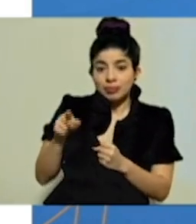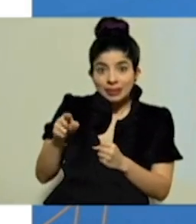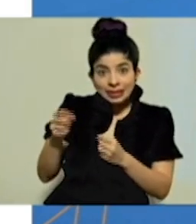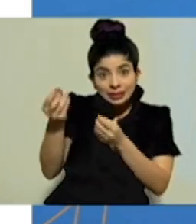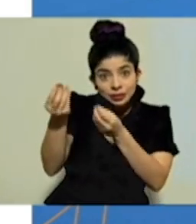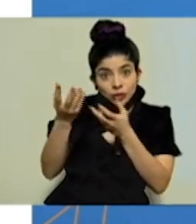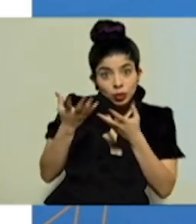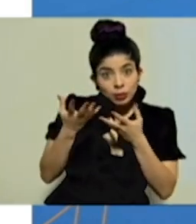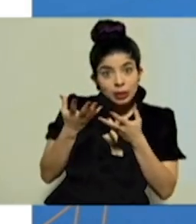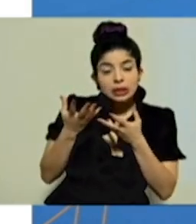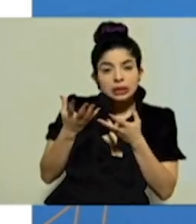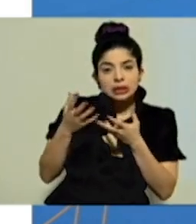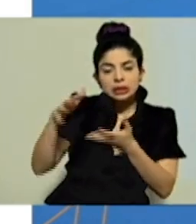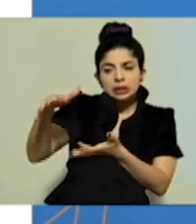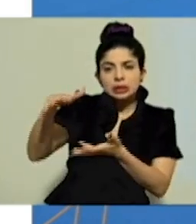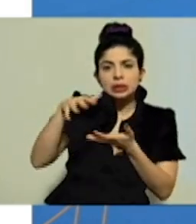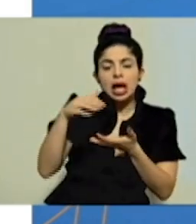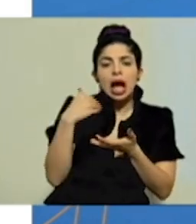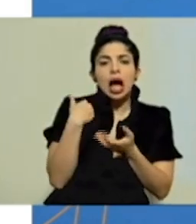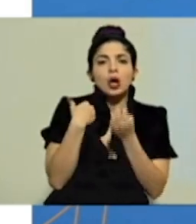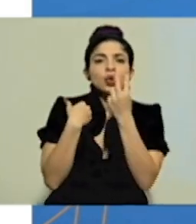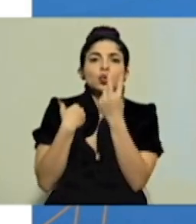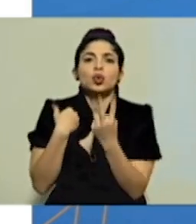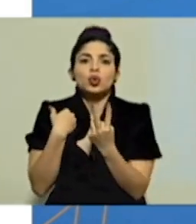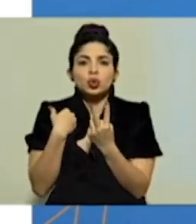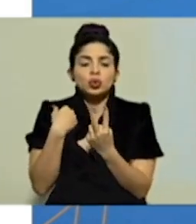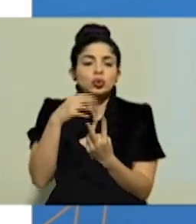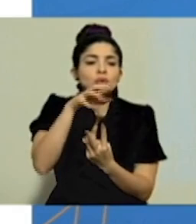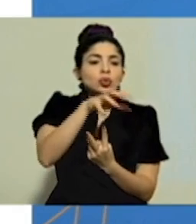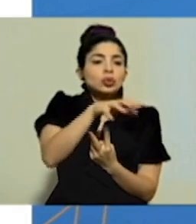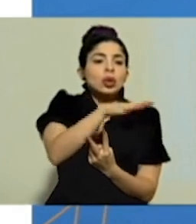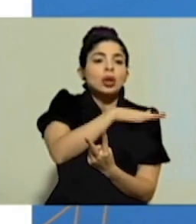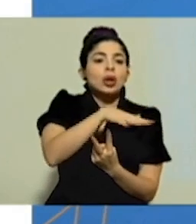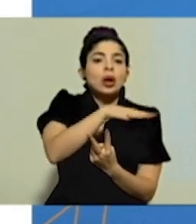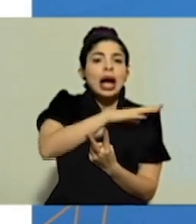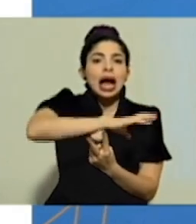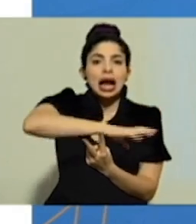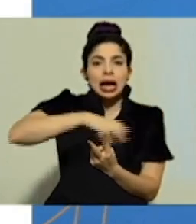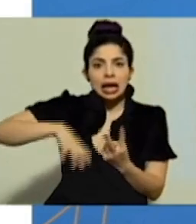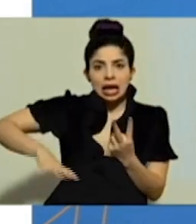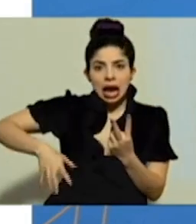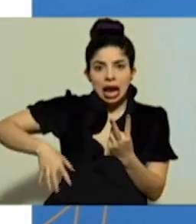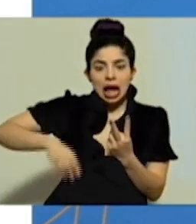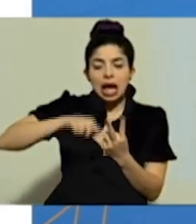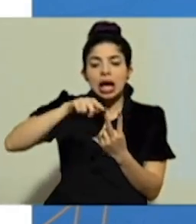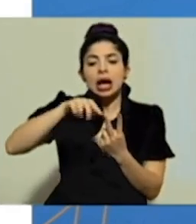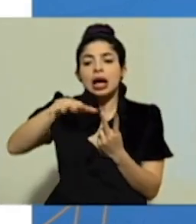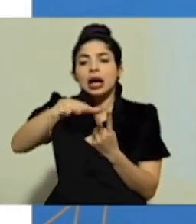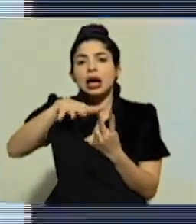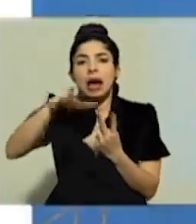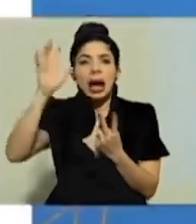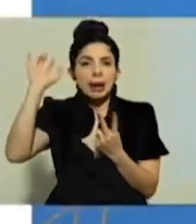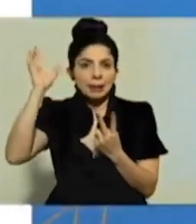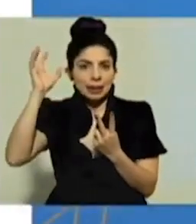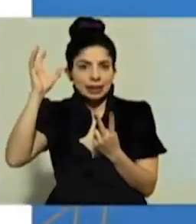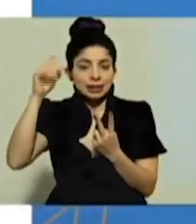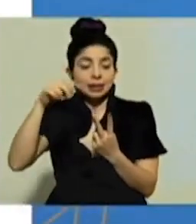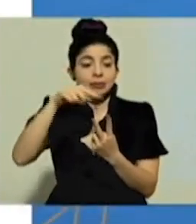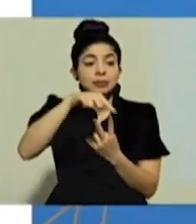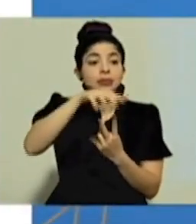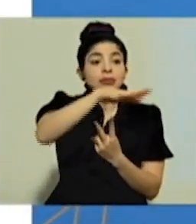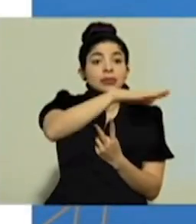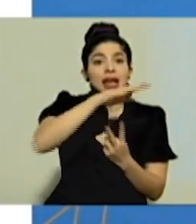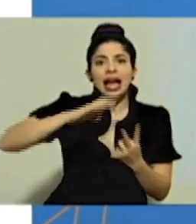dato, ellos nos dan dos condiciones, en cantones naranja y en cantones alerta amarilla. En los cantones